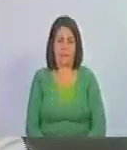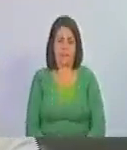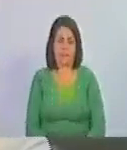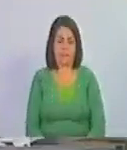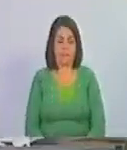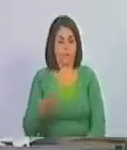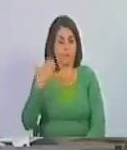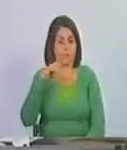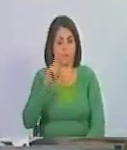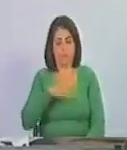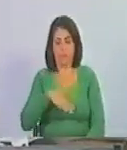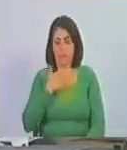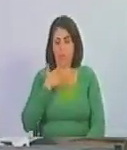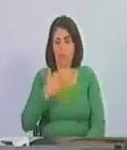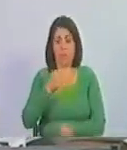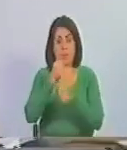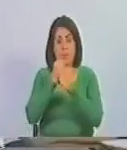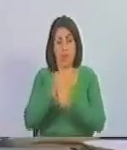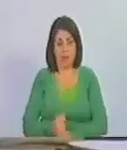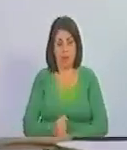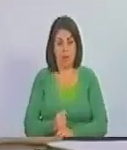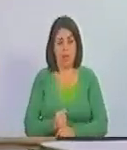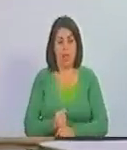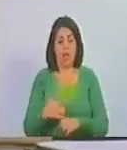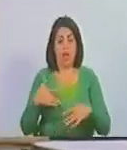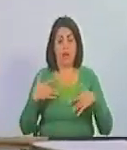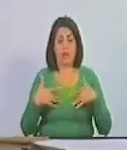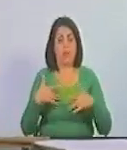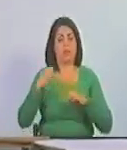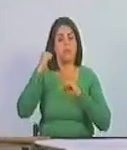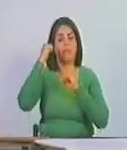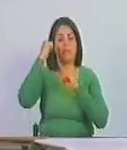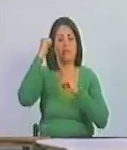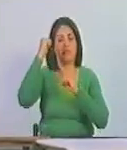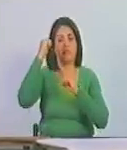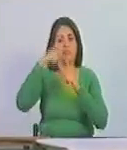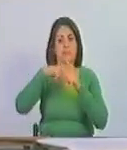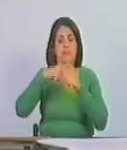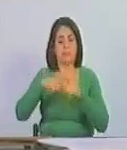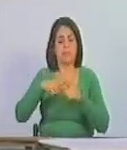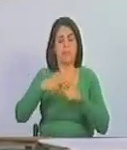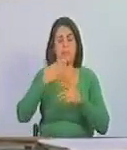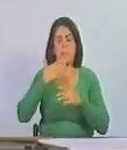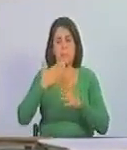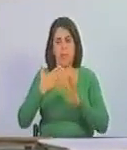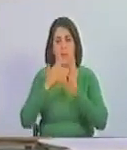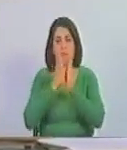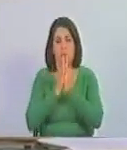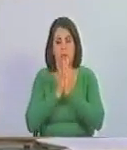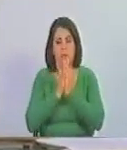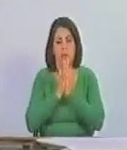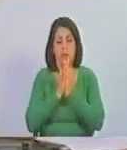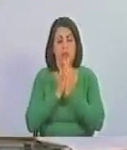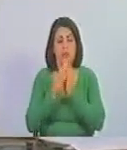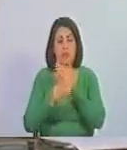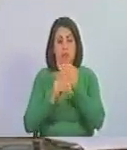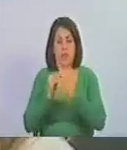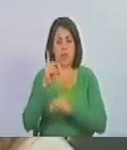quizás nos podríamos aspirar a un acto de patriotismo y soliciten lo que cabe